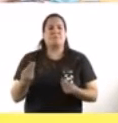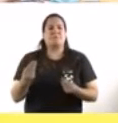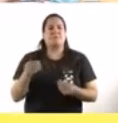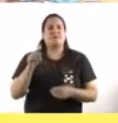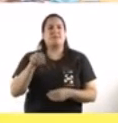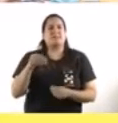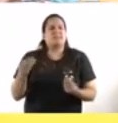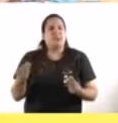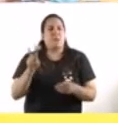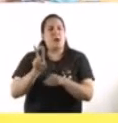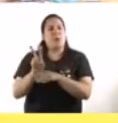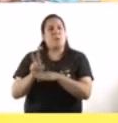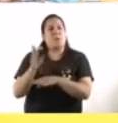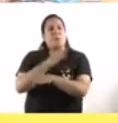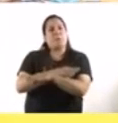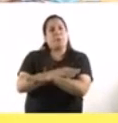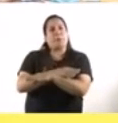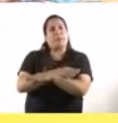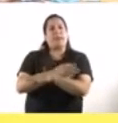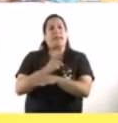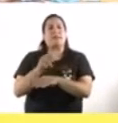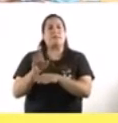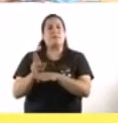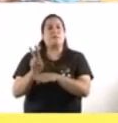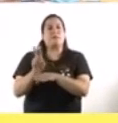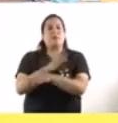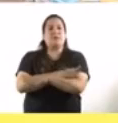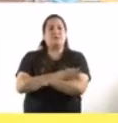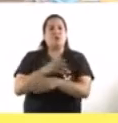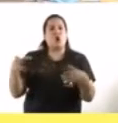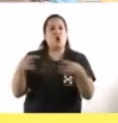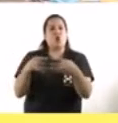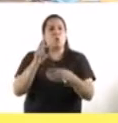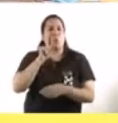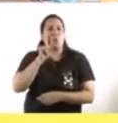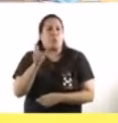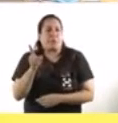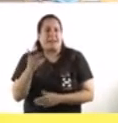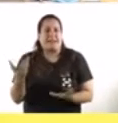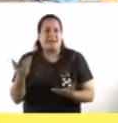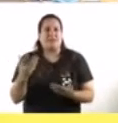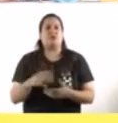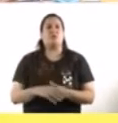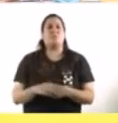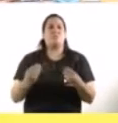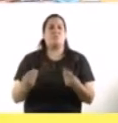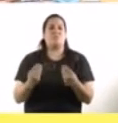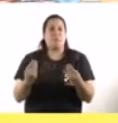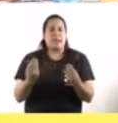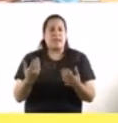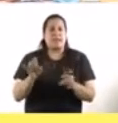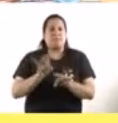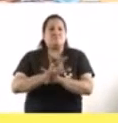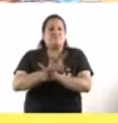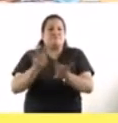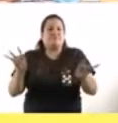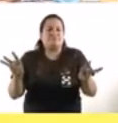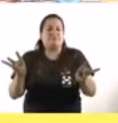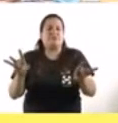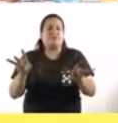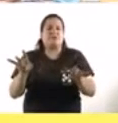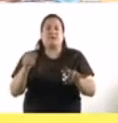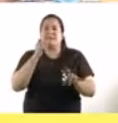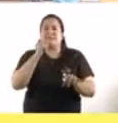riesgo es decir vacunar a las personas de mayor riesgo para que más allá de que el virus pudiera circular y la segunda ola pudiera ocurrir esa segunda ola genere